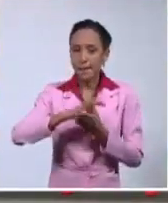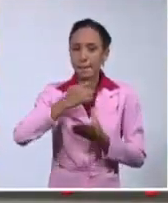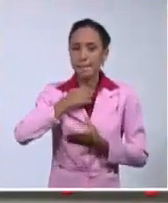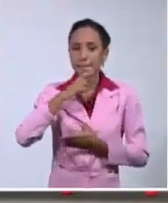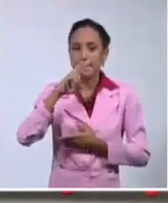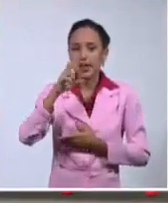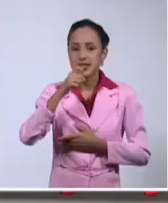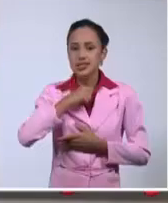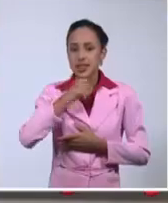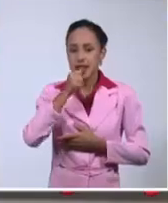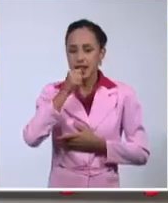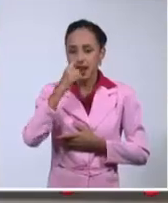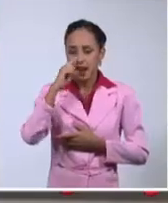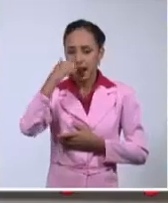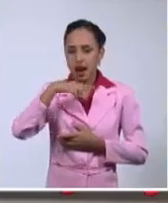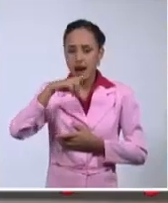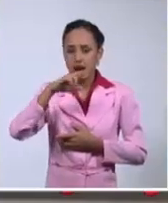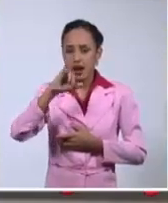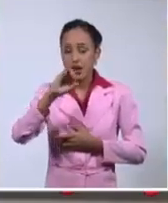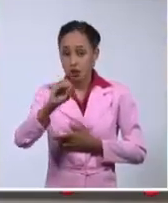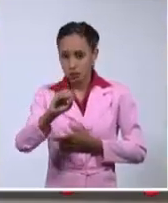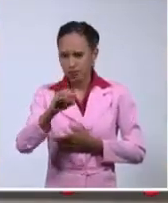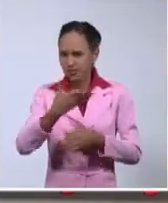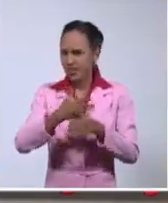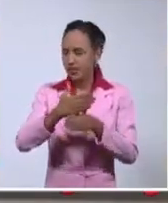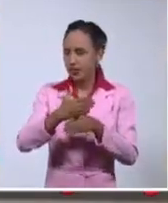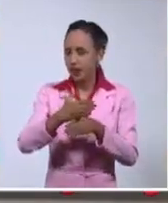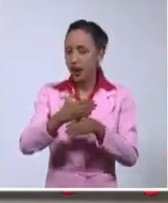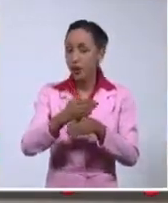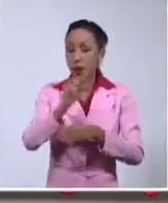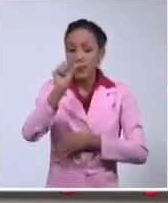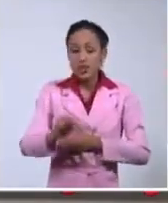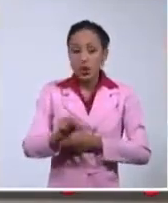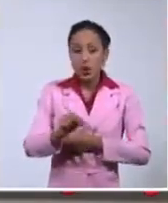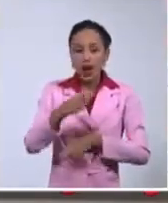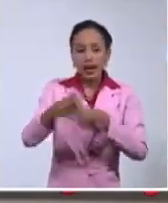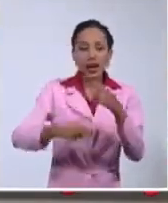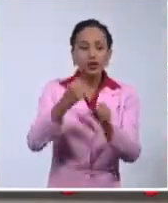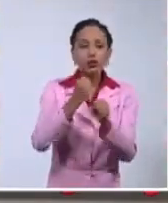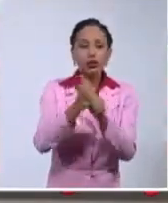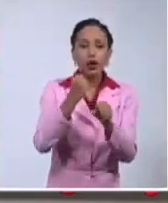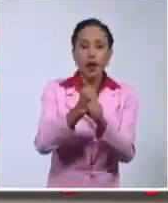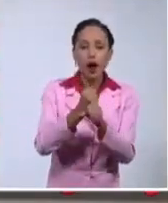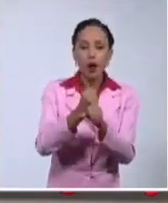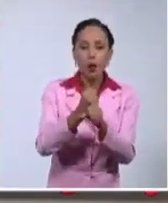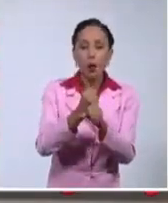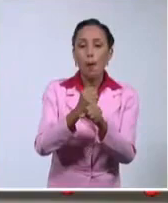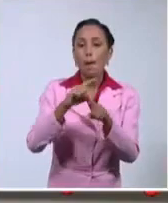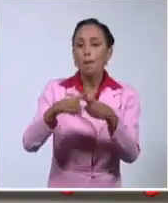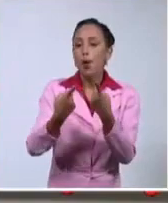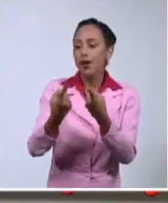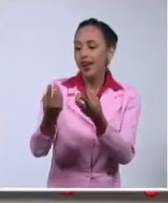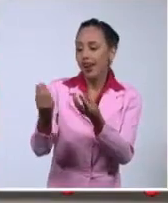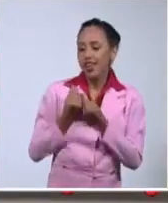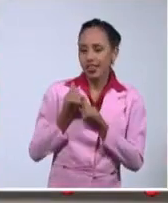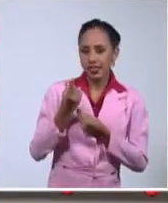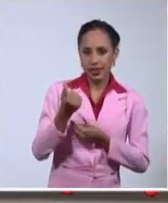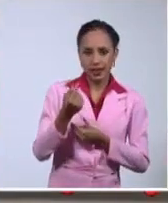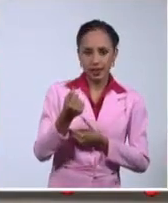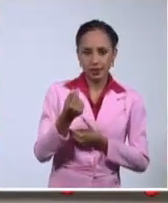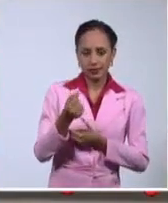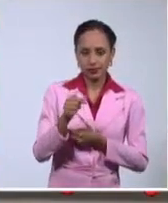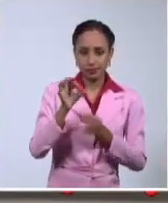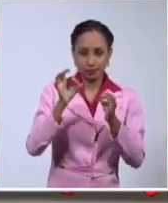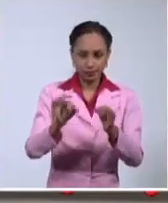Mercenario es el que realiza cualquier clase de trabajo por una retribución, generalmente económica. Esa la idea central,